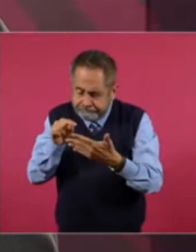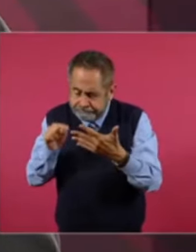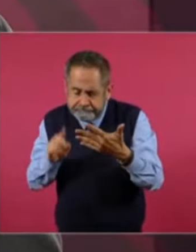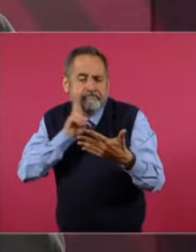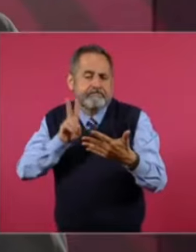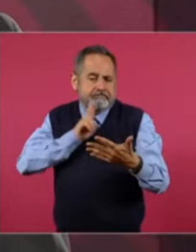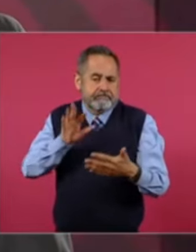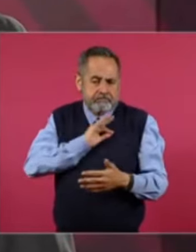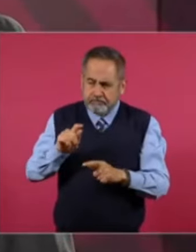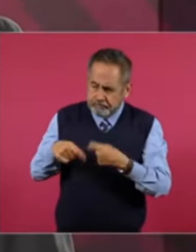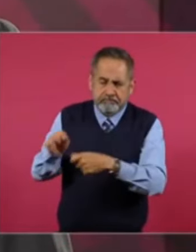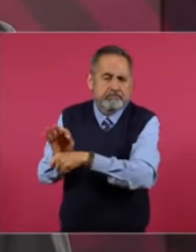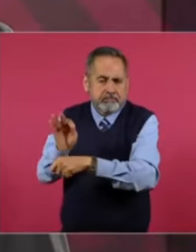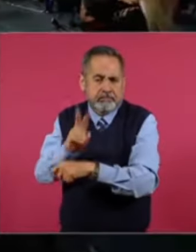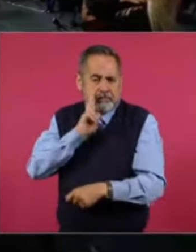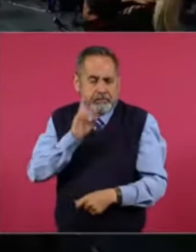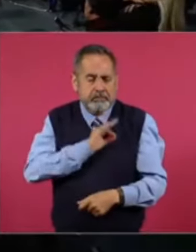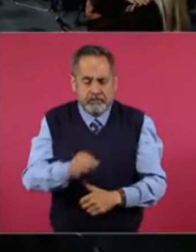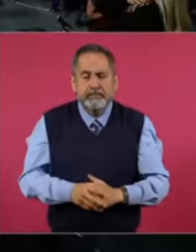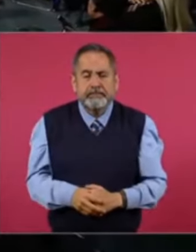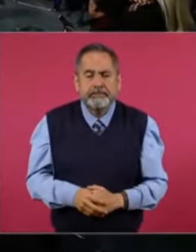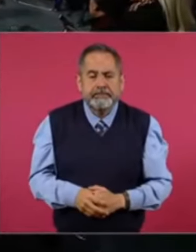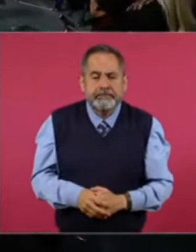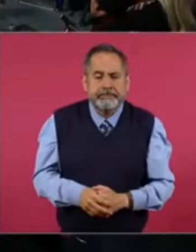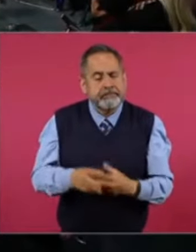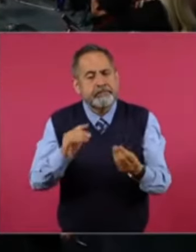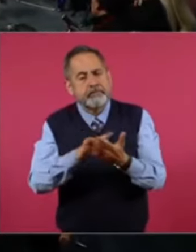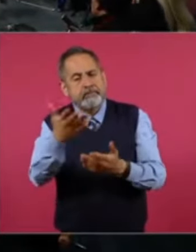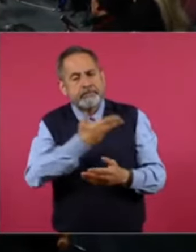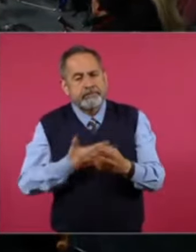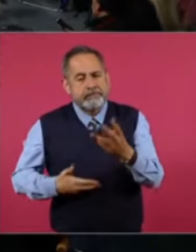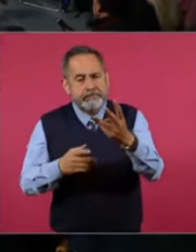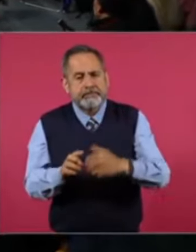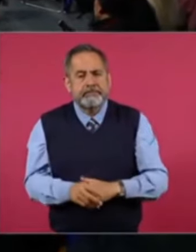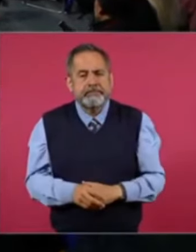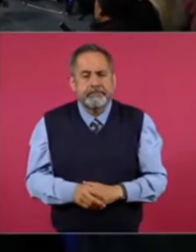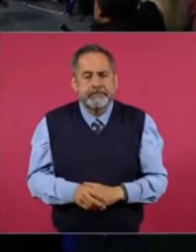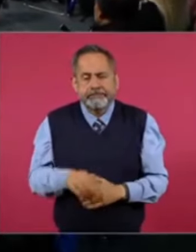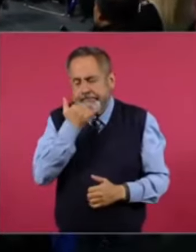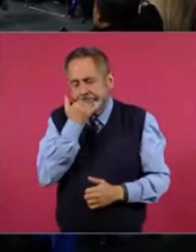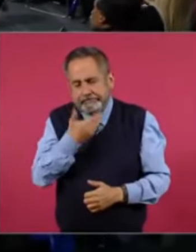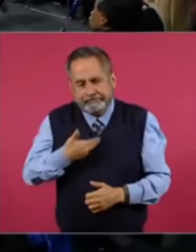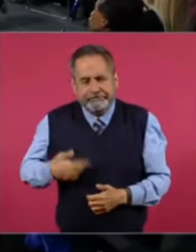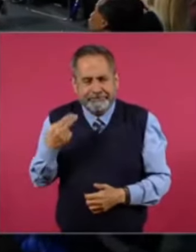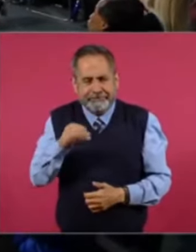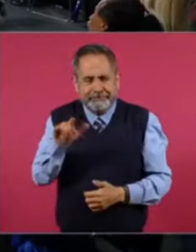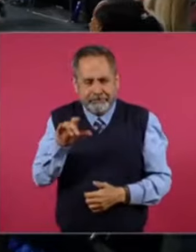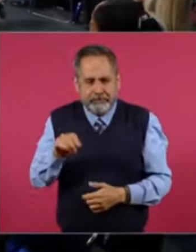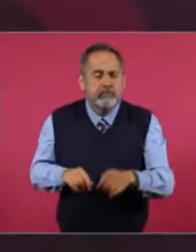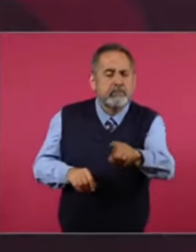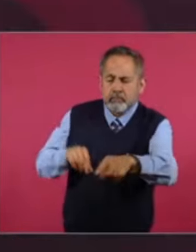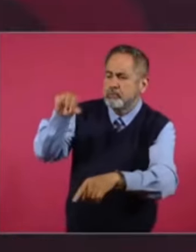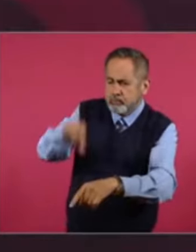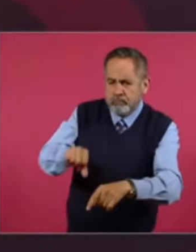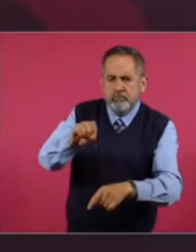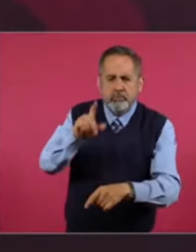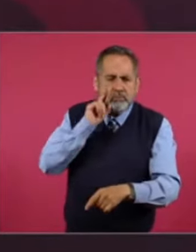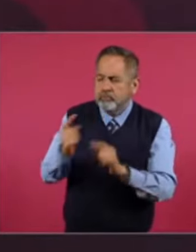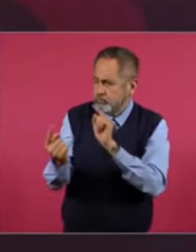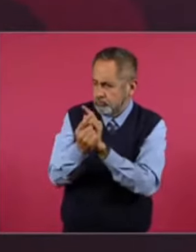Podemos. Hacer nosotros. Muchas gracias. Presidente. No me presenté. Julio. Marcos. Hoy mismo. Mañana.